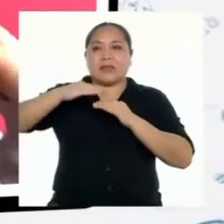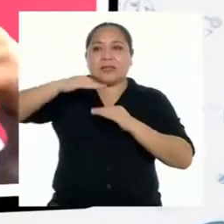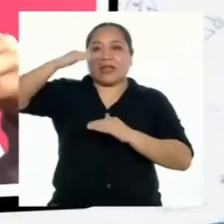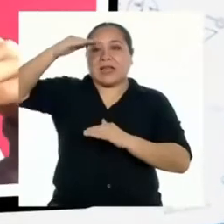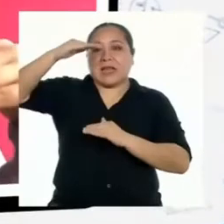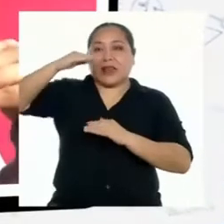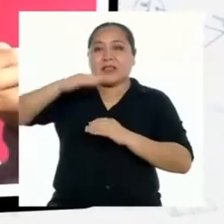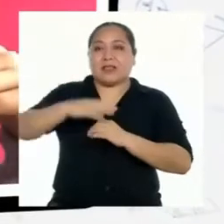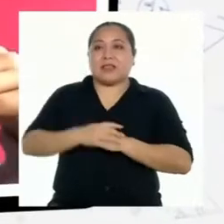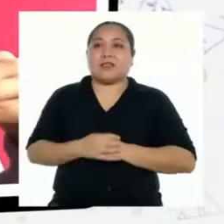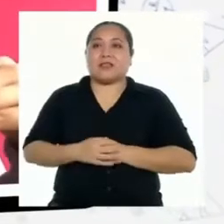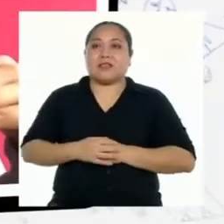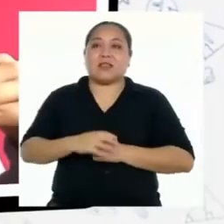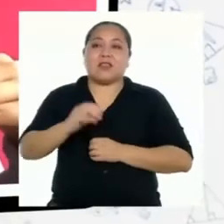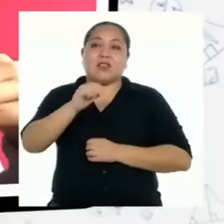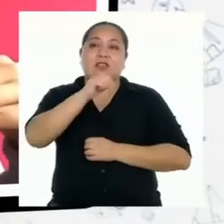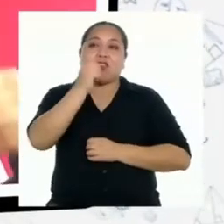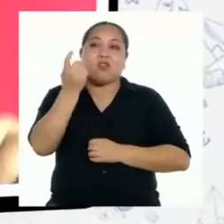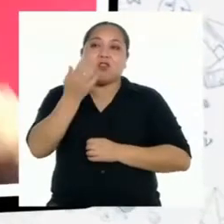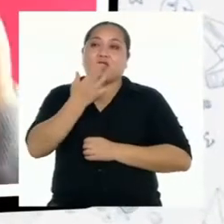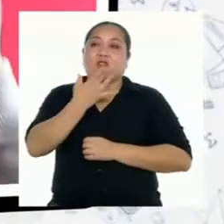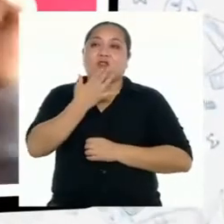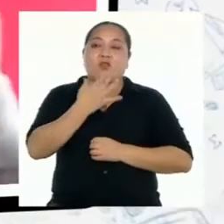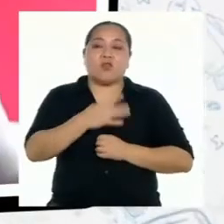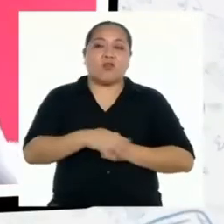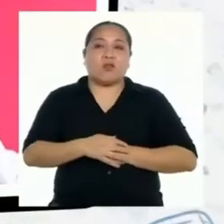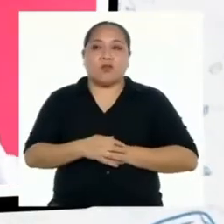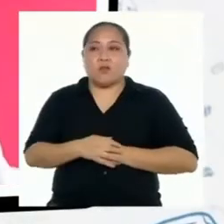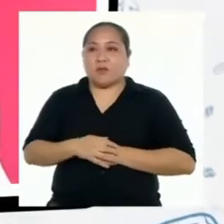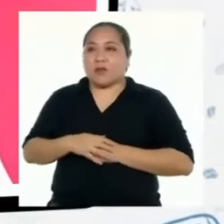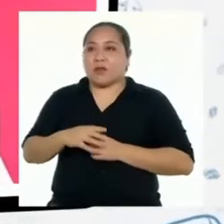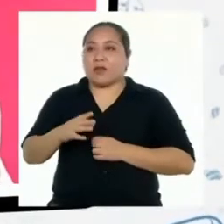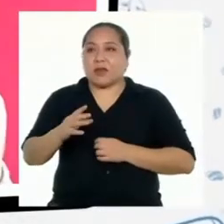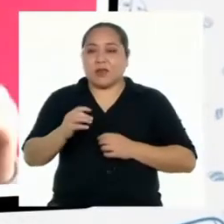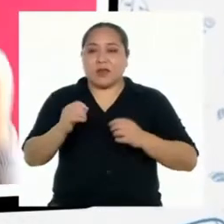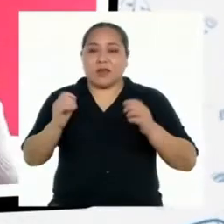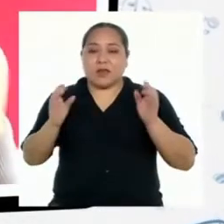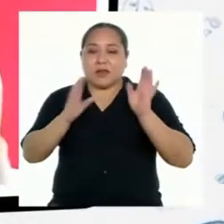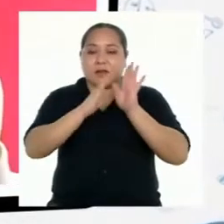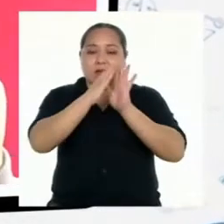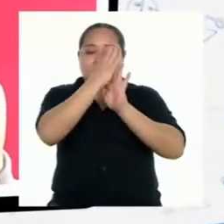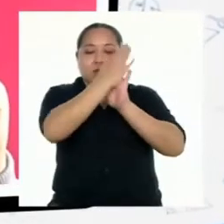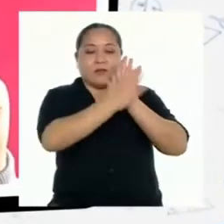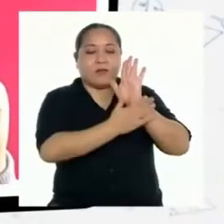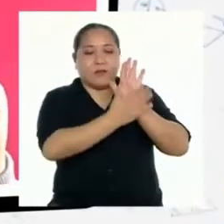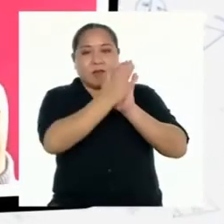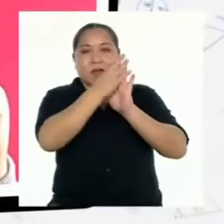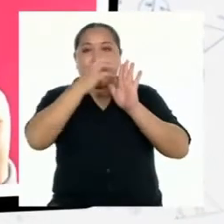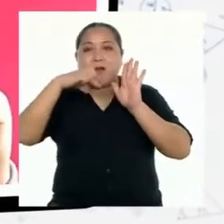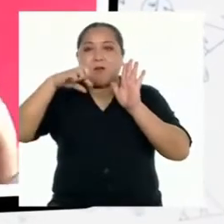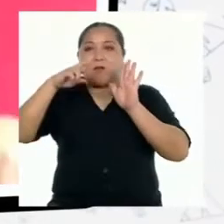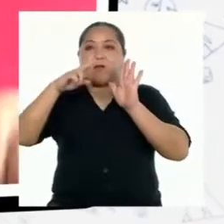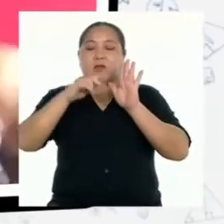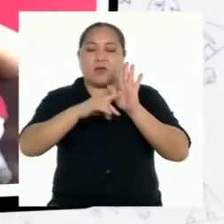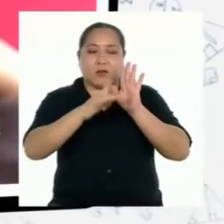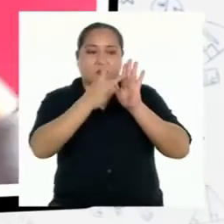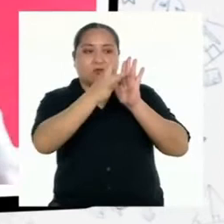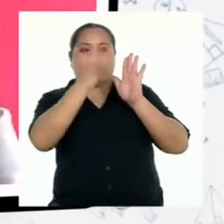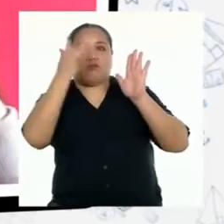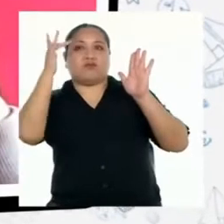grandes y de otro color, para que la portada sea bien impactante.